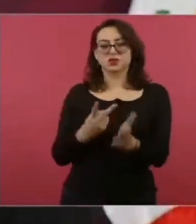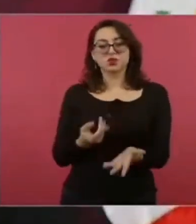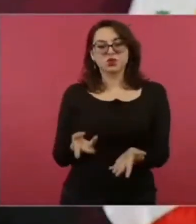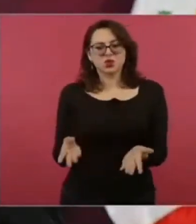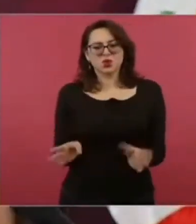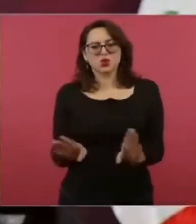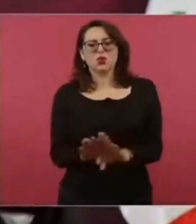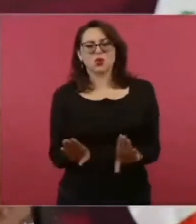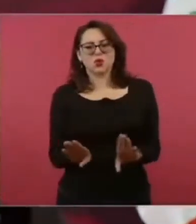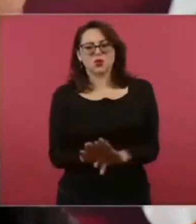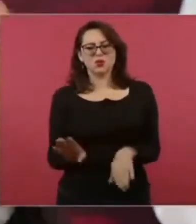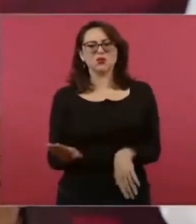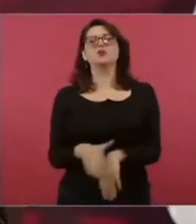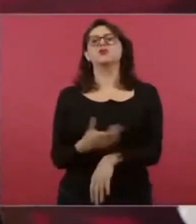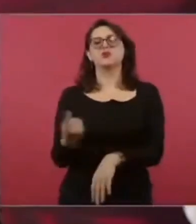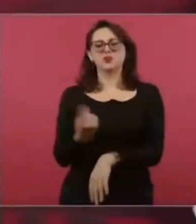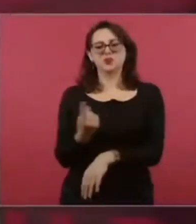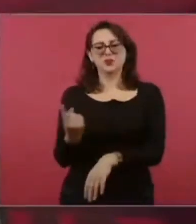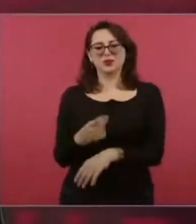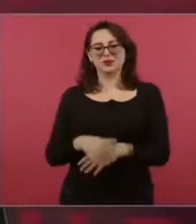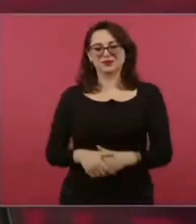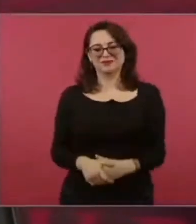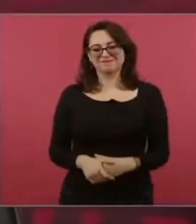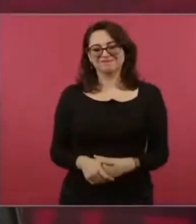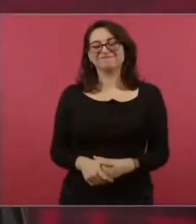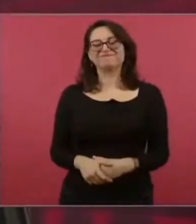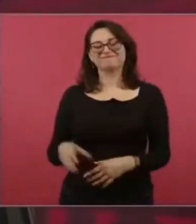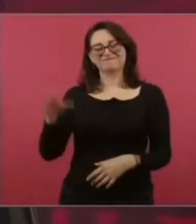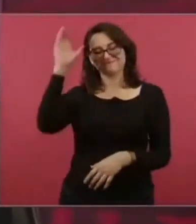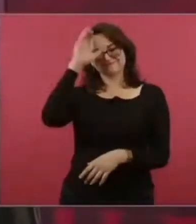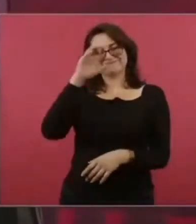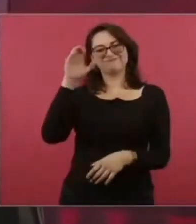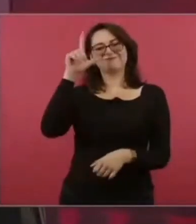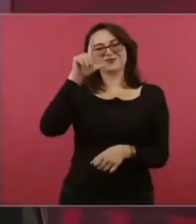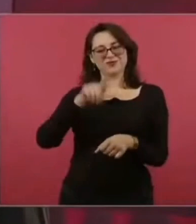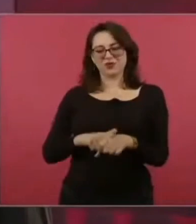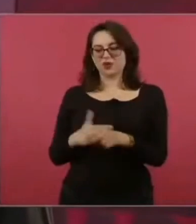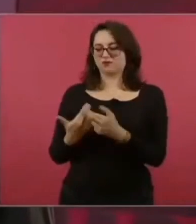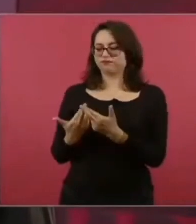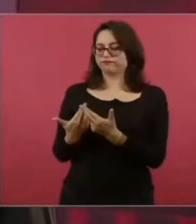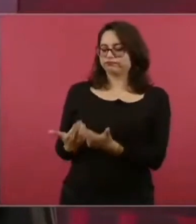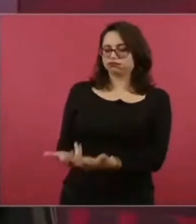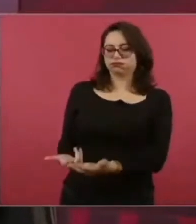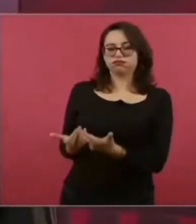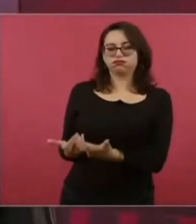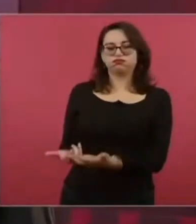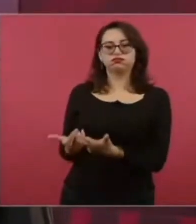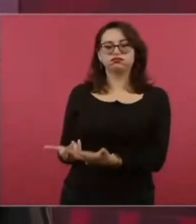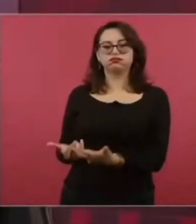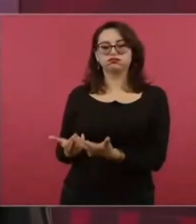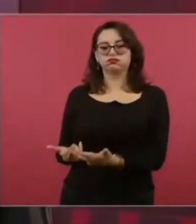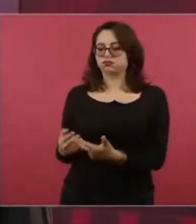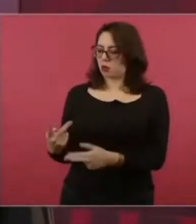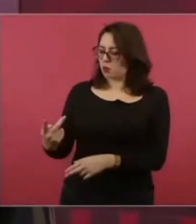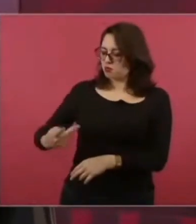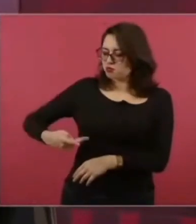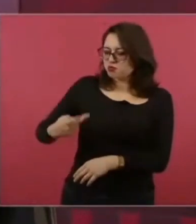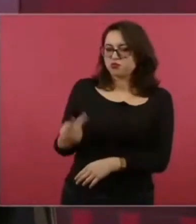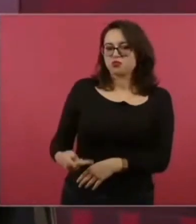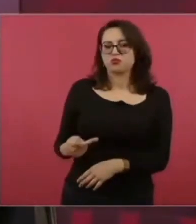¿Por la grandeza cultural de México? Eso es lo que nos ha